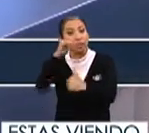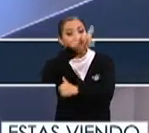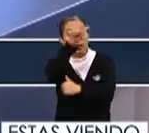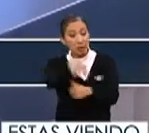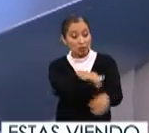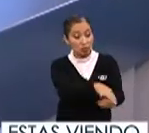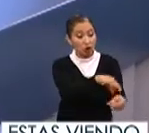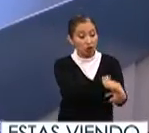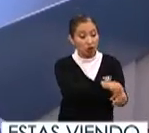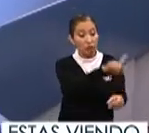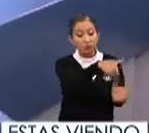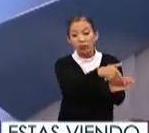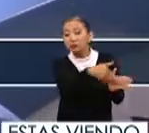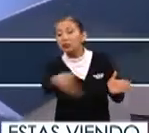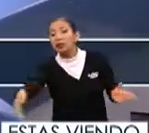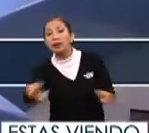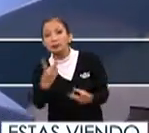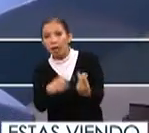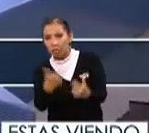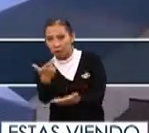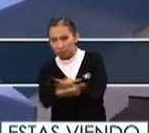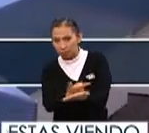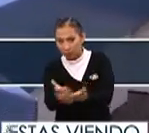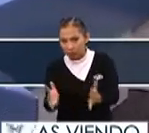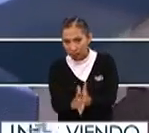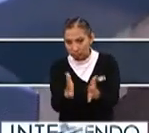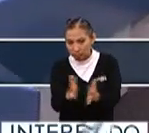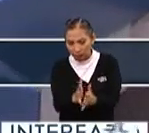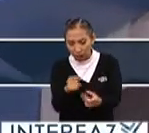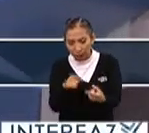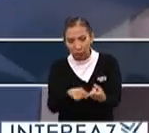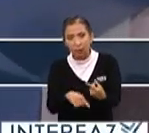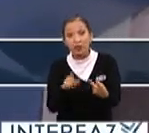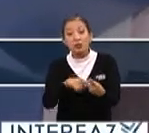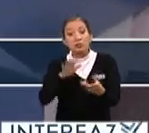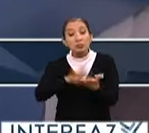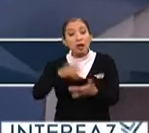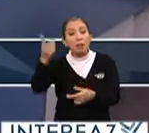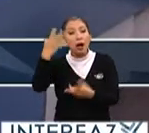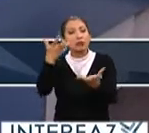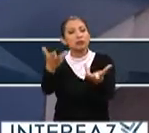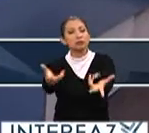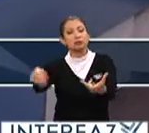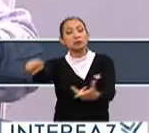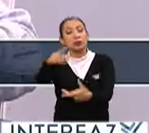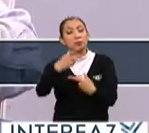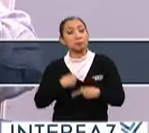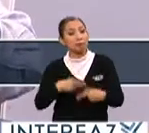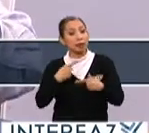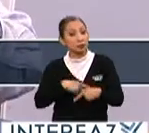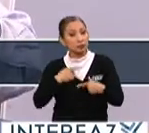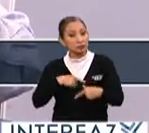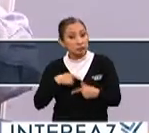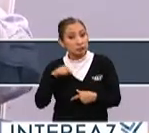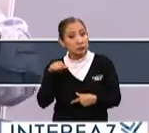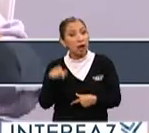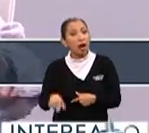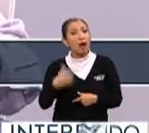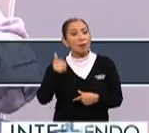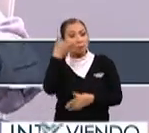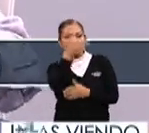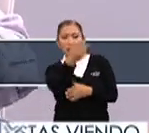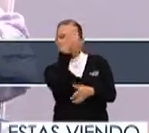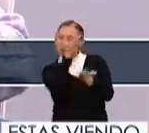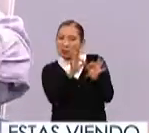Después de la elección vienen muchas cosas, viene el presupuesto participativo, pero sobre todo viene un gran deseo de que la